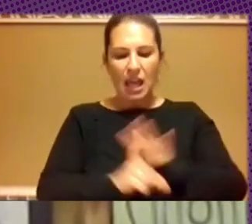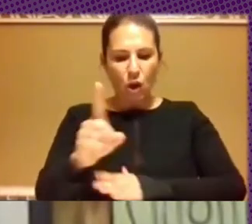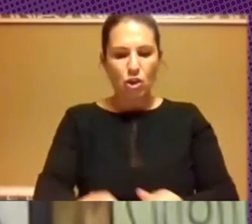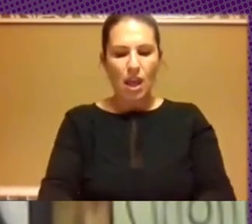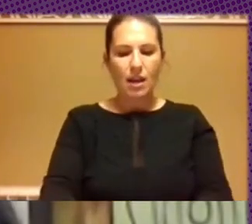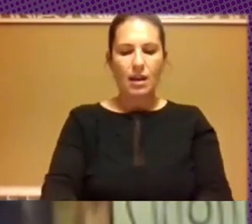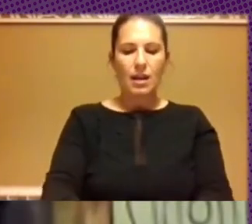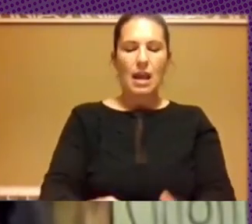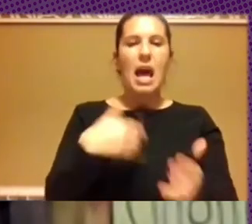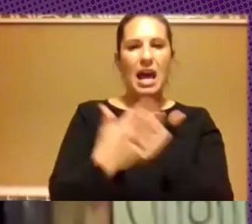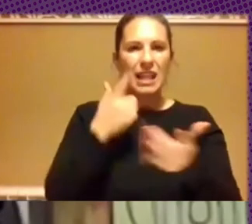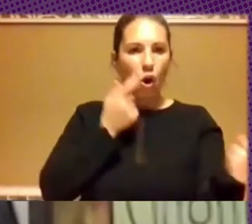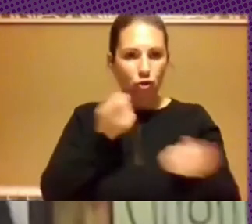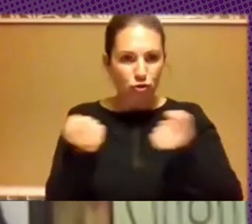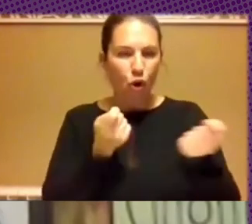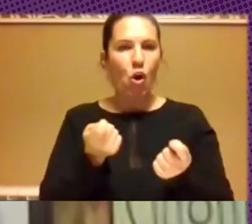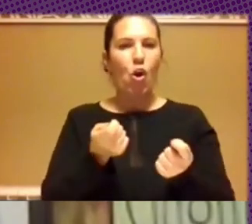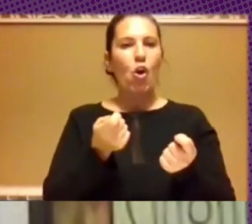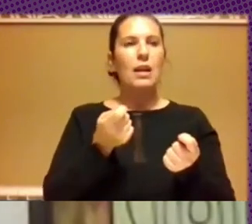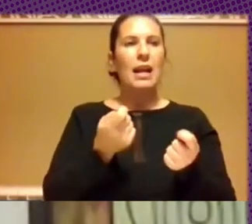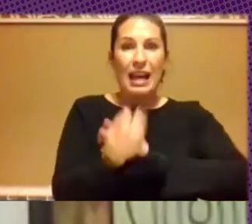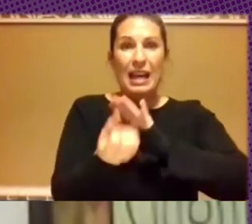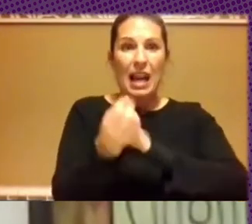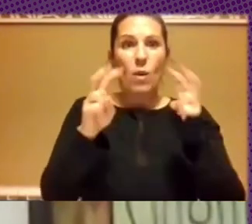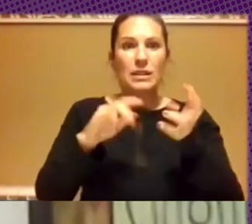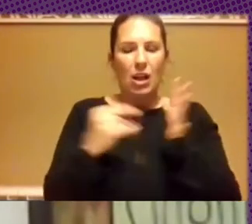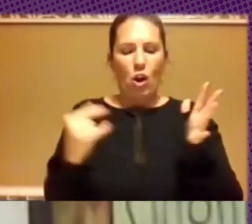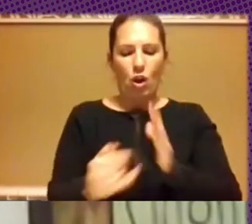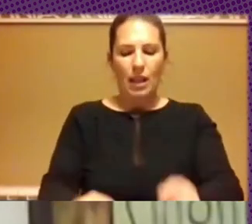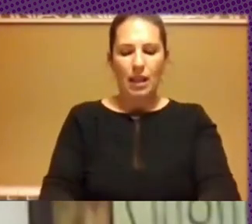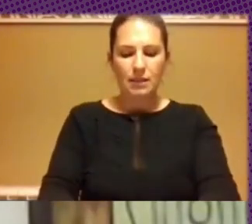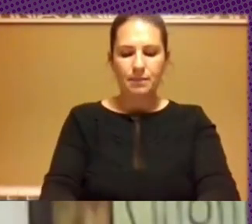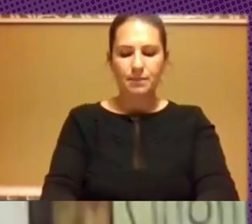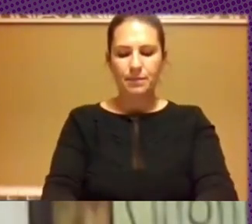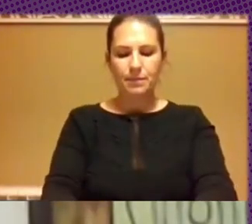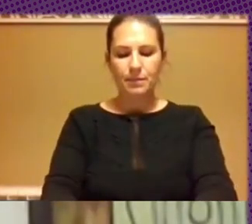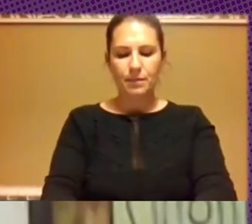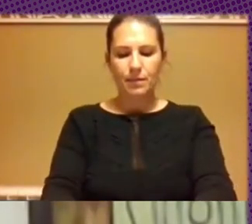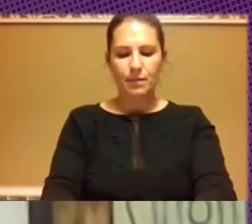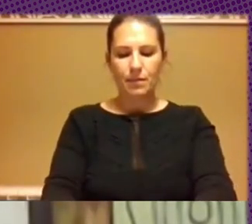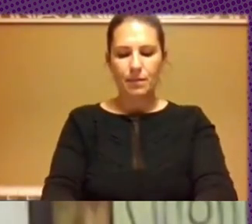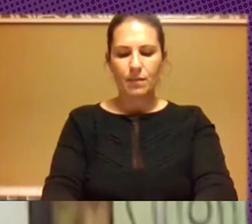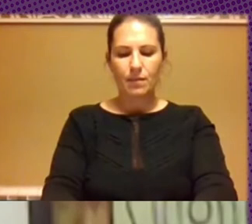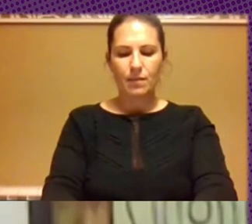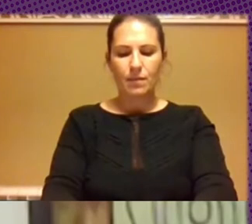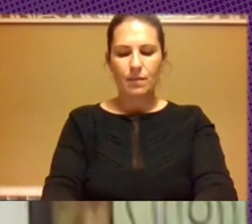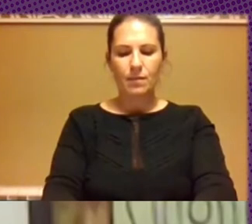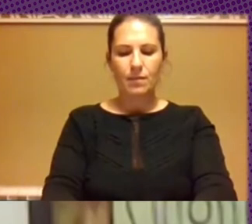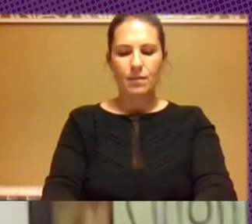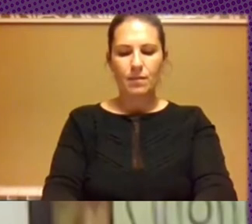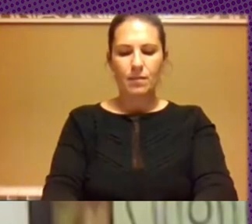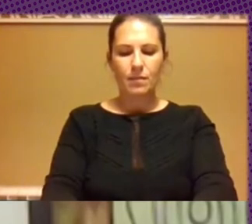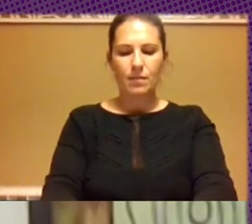control generar nuevas tecnologías basadas en eso yo creo que una tratando de pensar